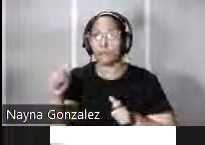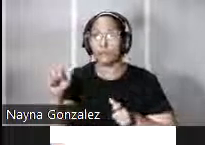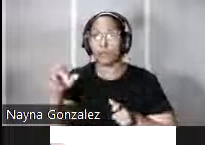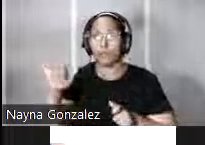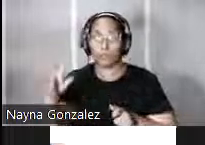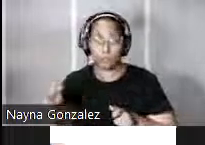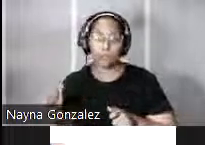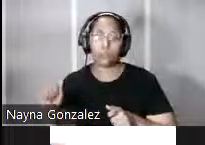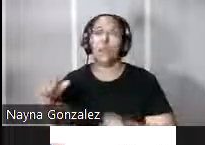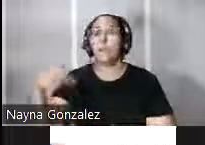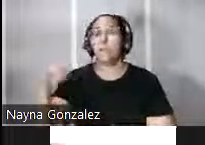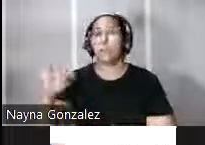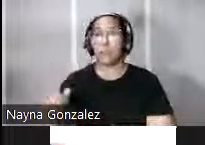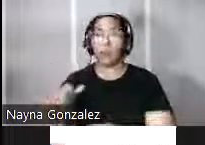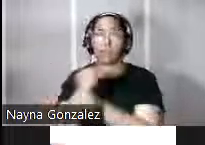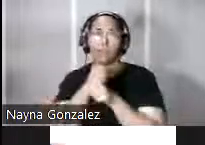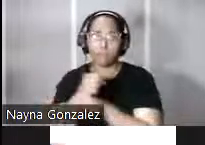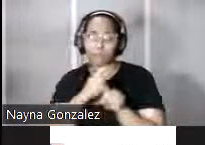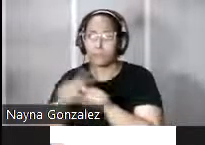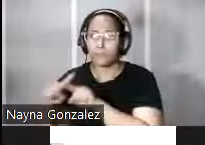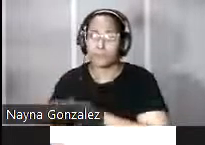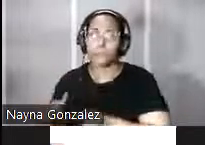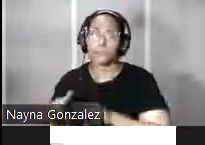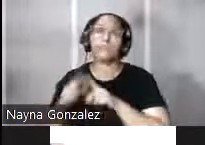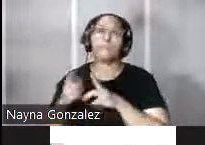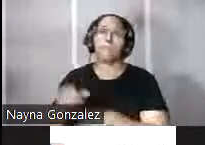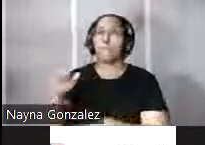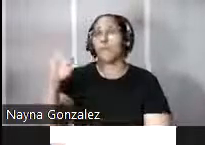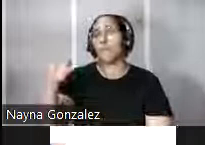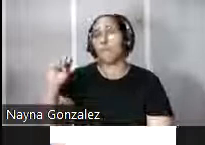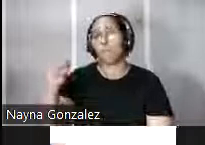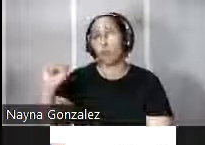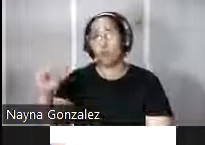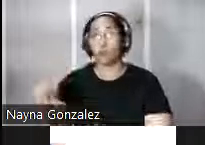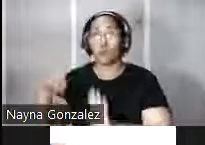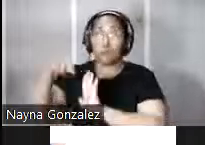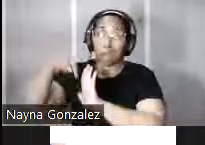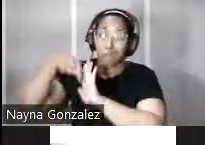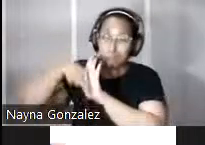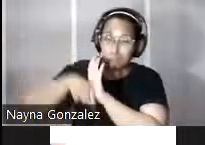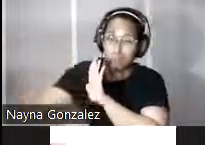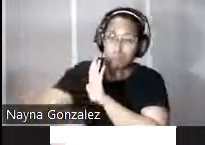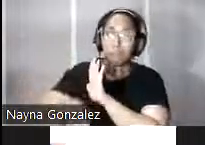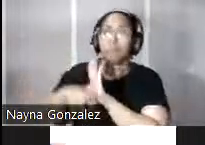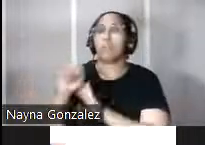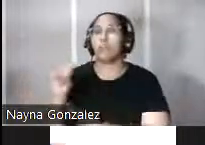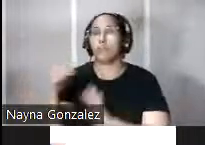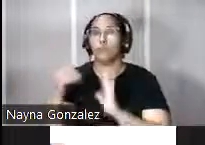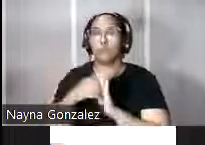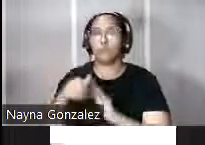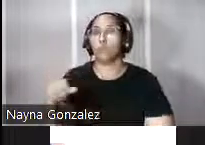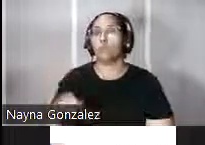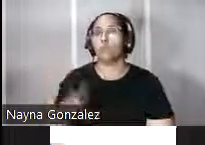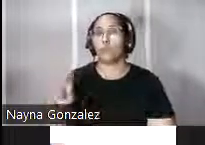adelantada defendida por varias piezas de artillería así como un foso de dos metros de profundidad unas escaleras